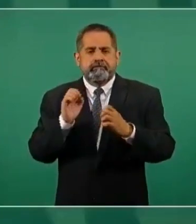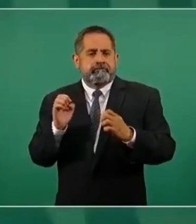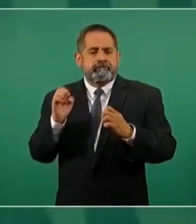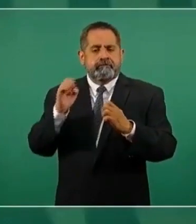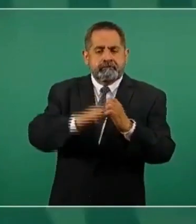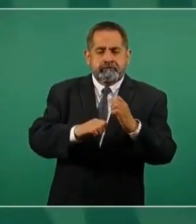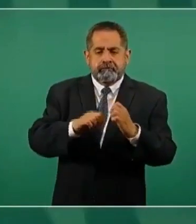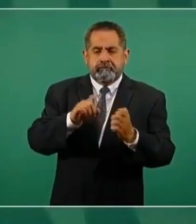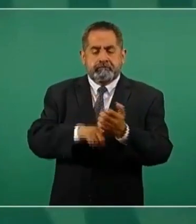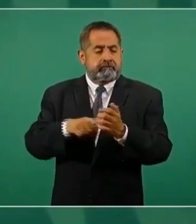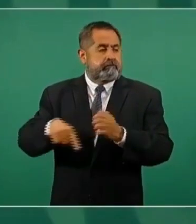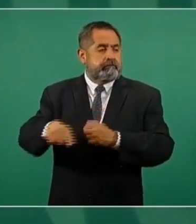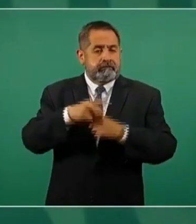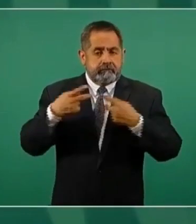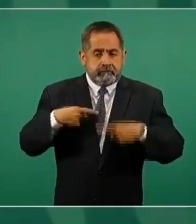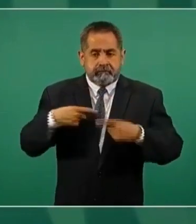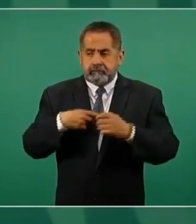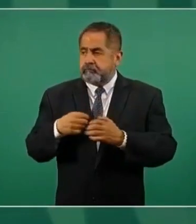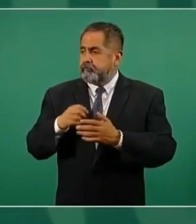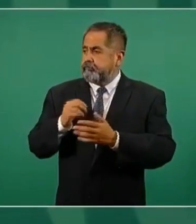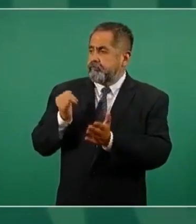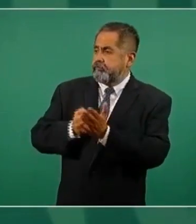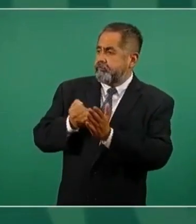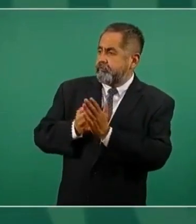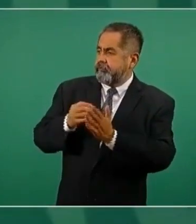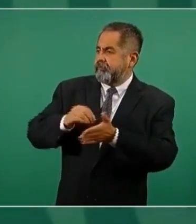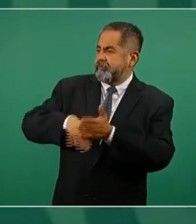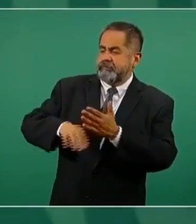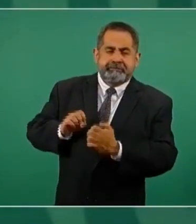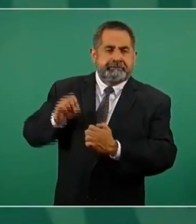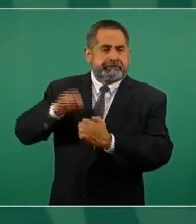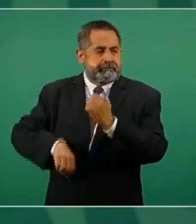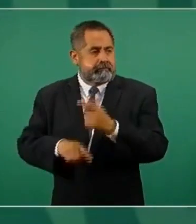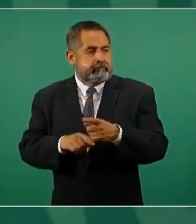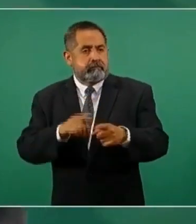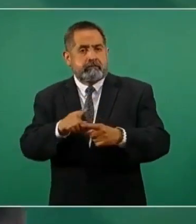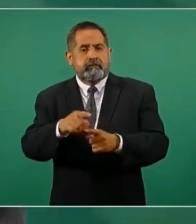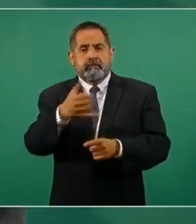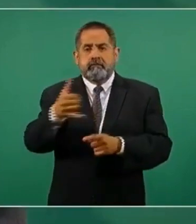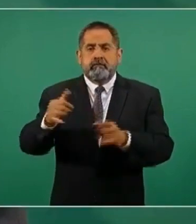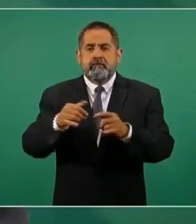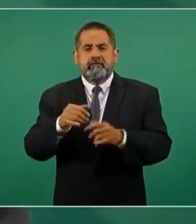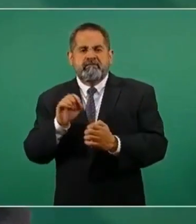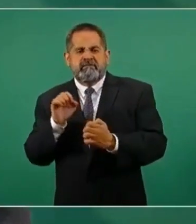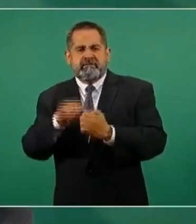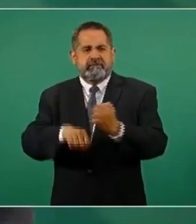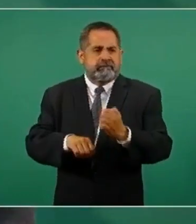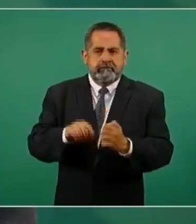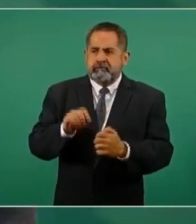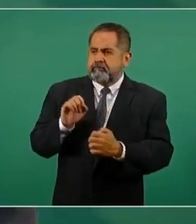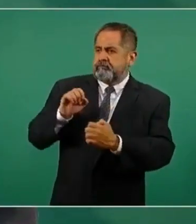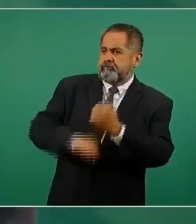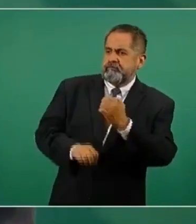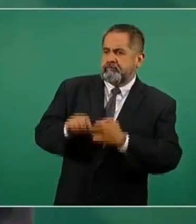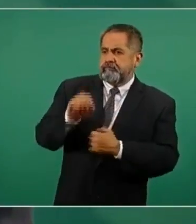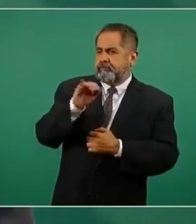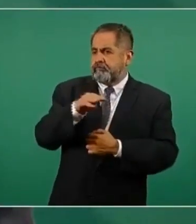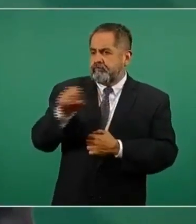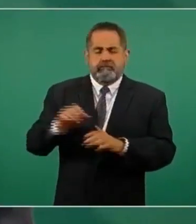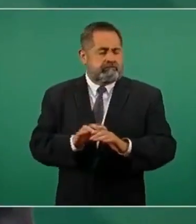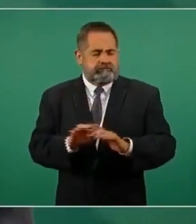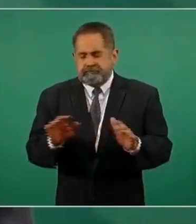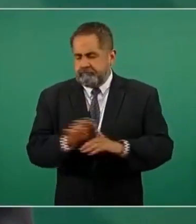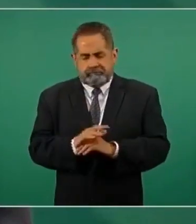al trabajador y engañar al fisco y engañar al Infonavit y engañar al Seguro Social con figuras